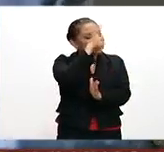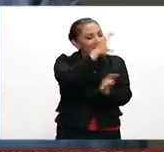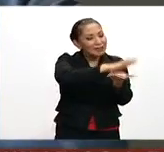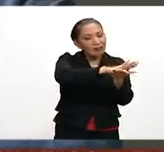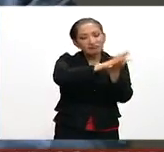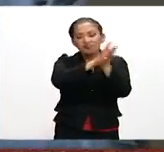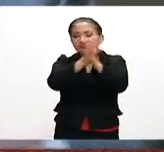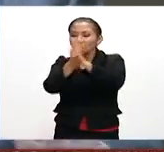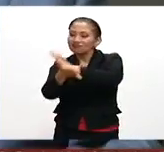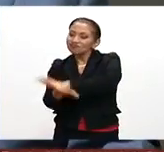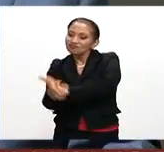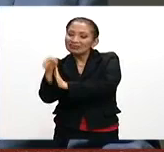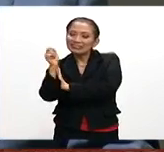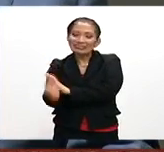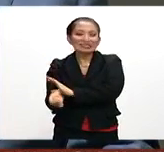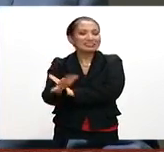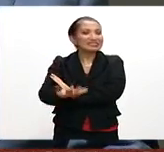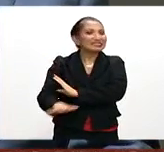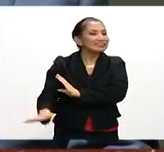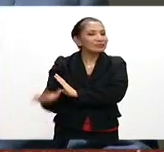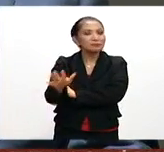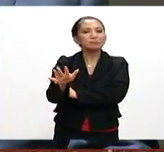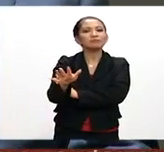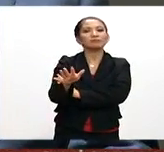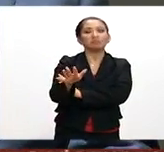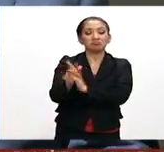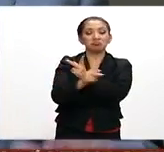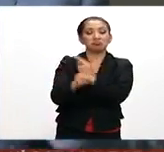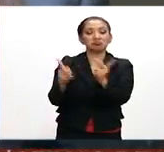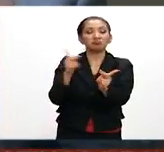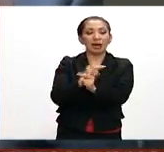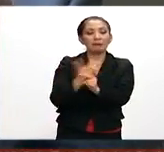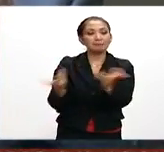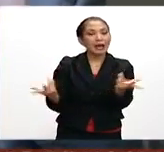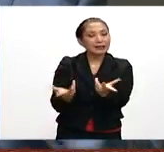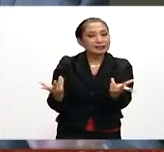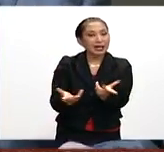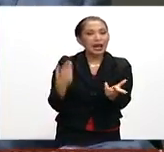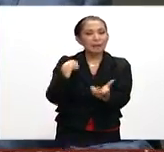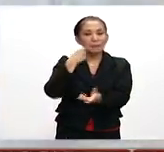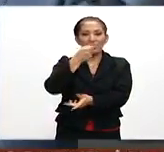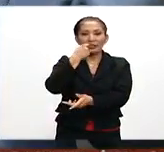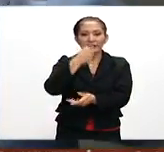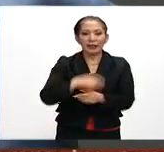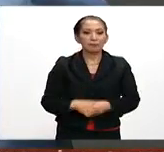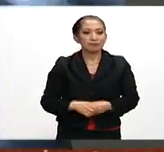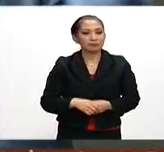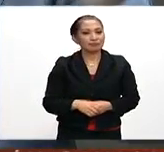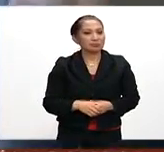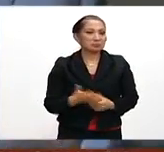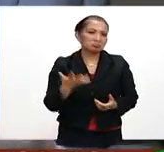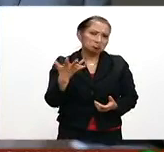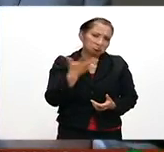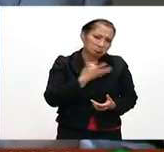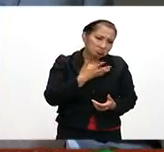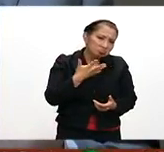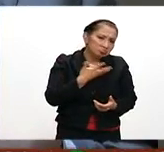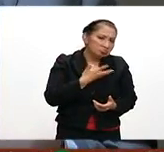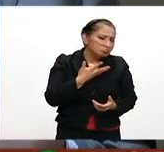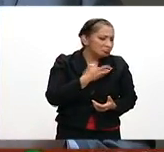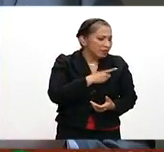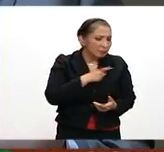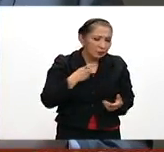hacia lo que es ya la producción y construcción de un medicamento. Tenemos que